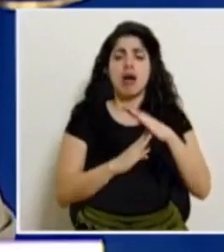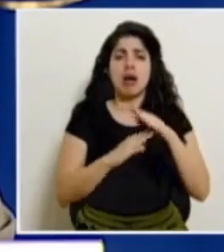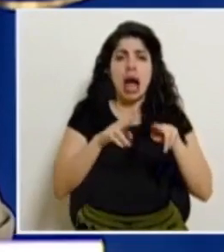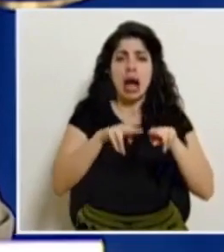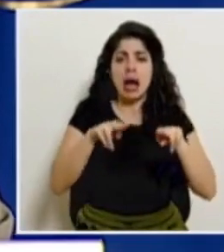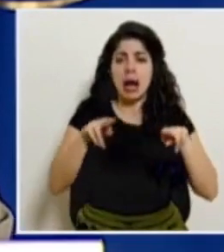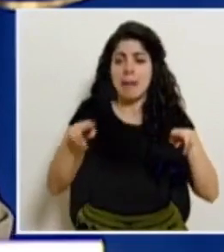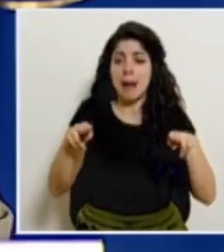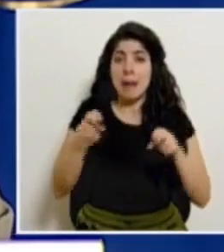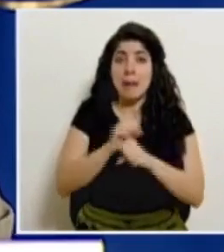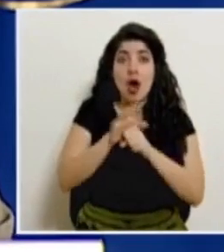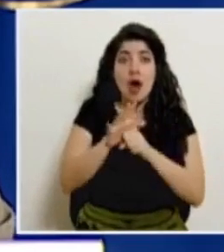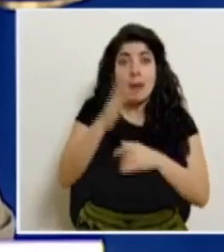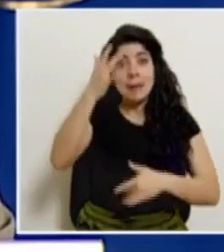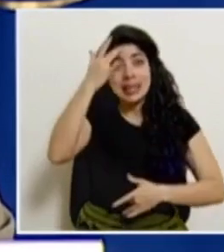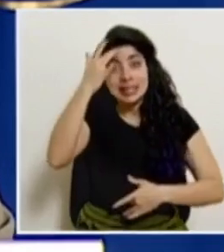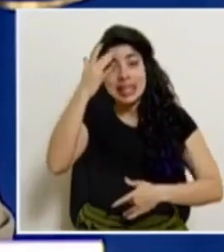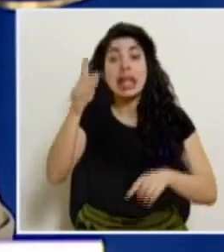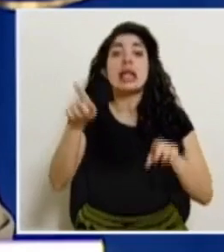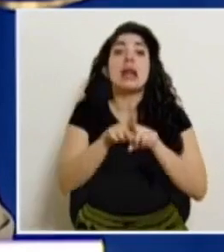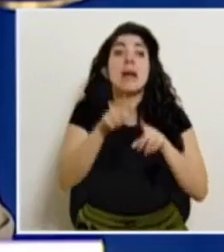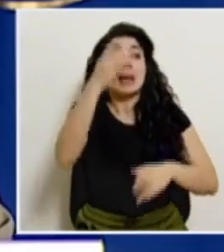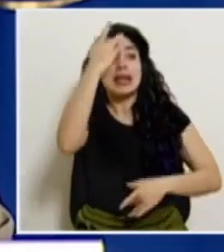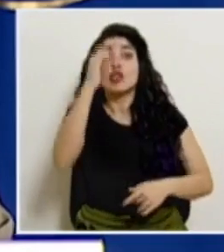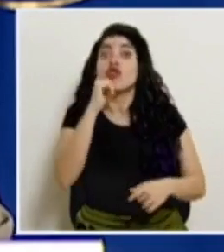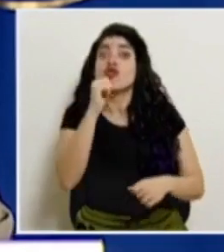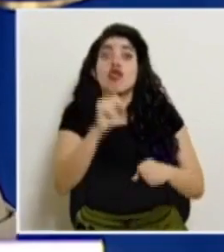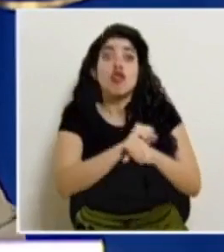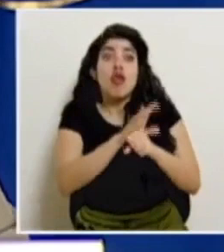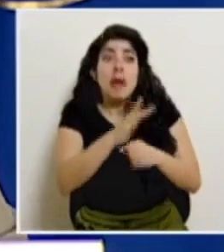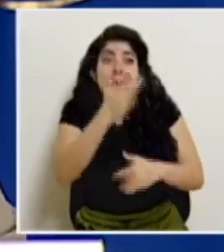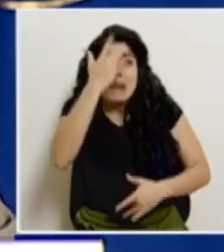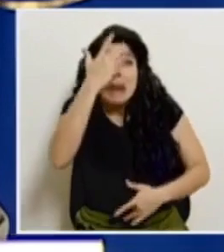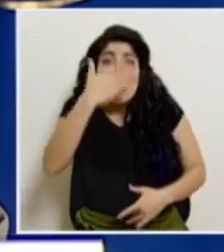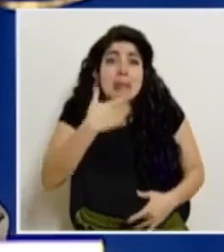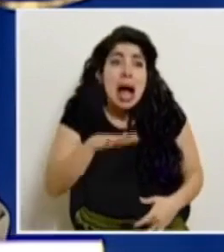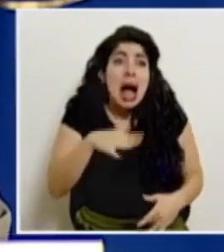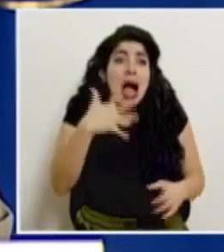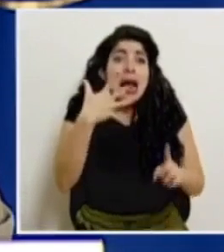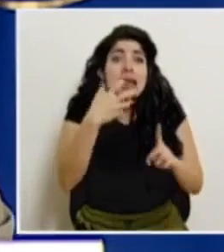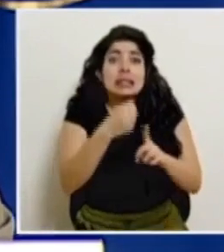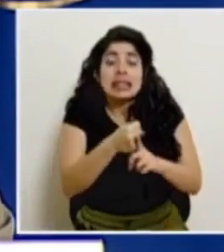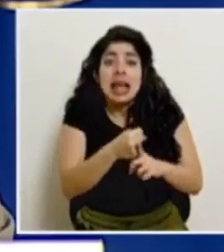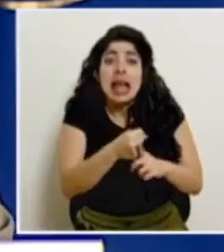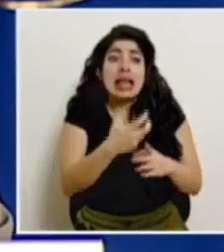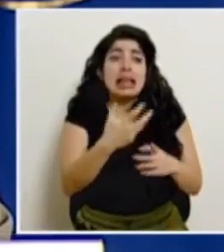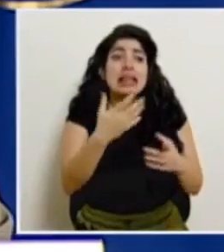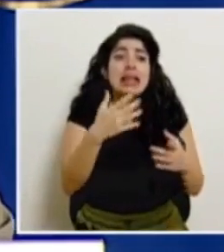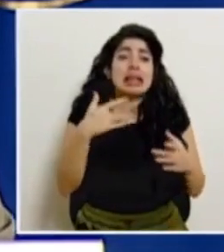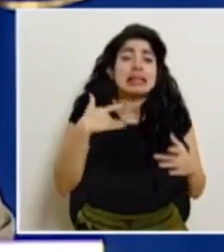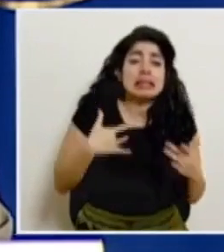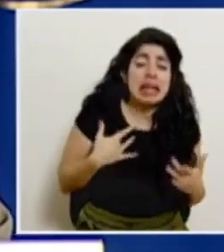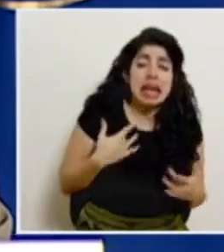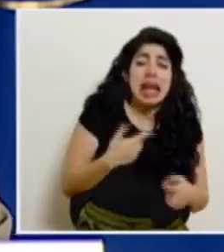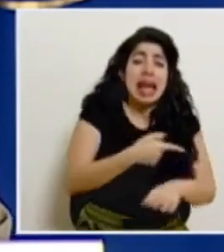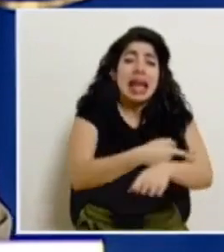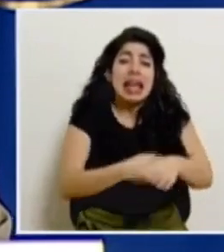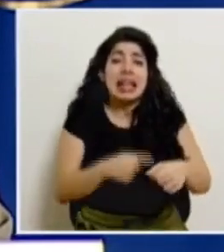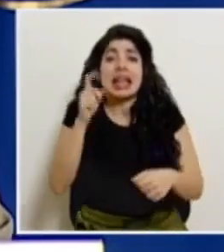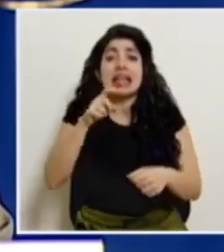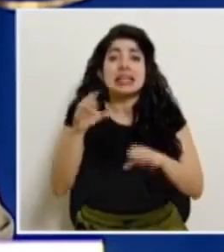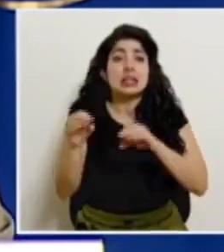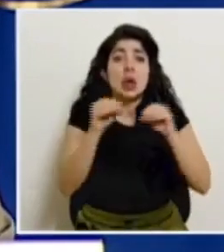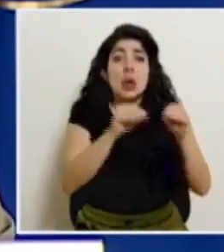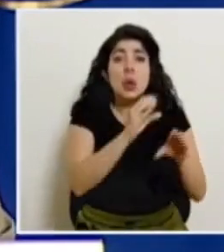recibir pacientes COVID y pacientes no COVID que enferman gravemente o que tienen accidentes con traumas muy severos que requieren unidades de